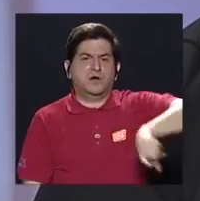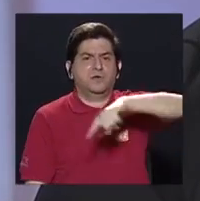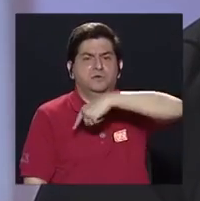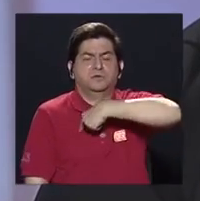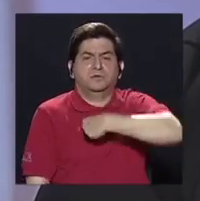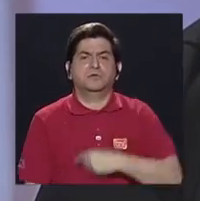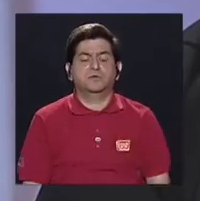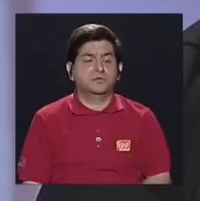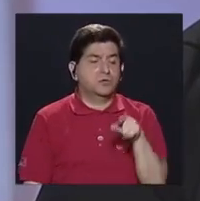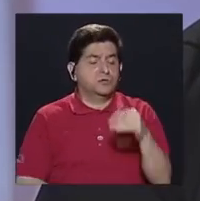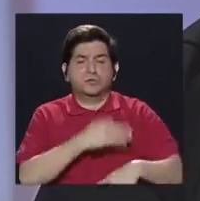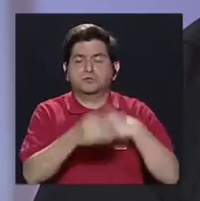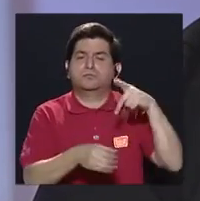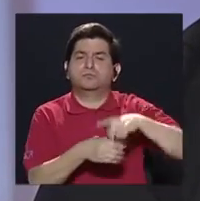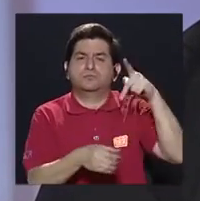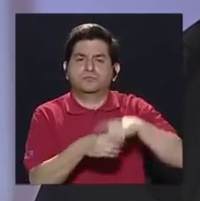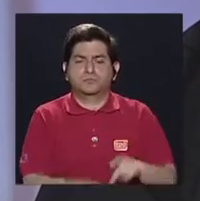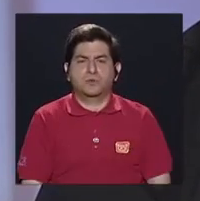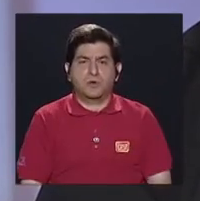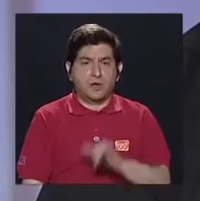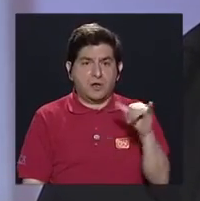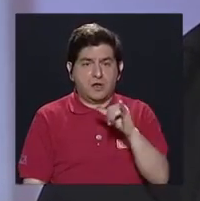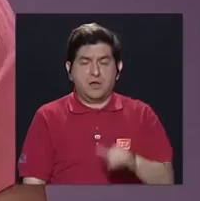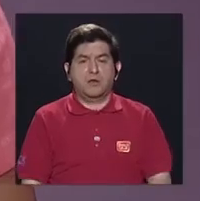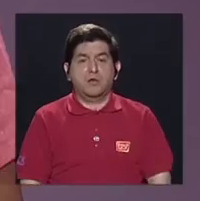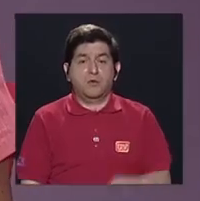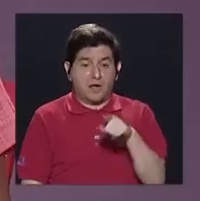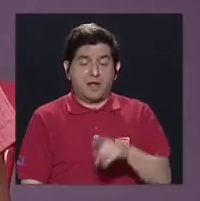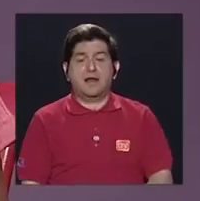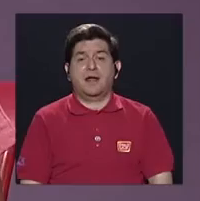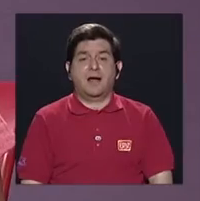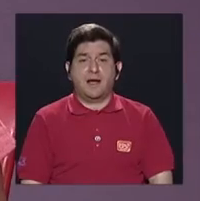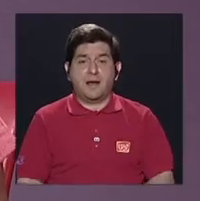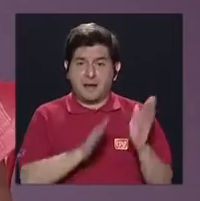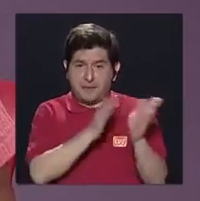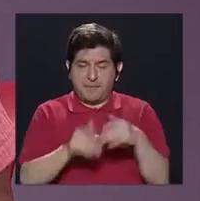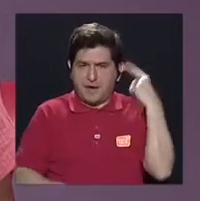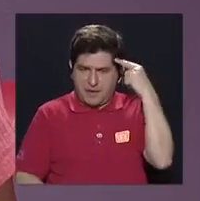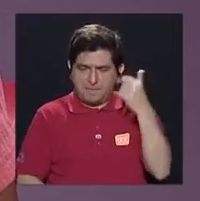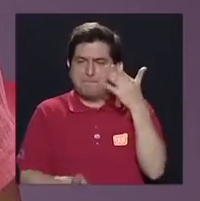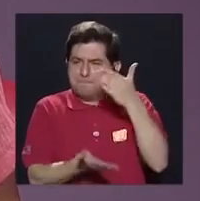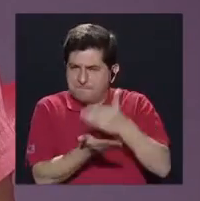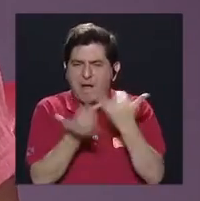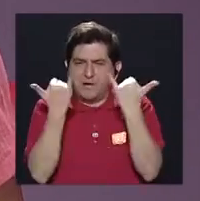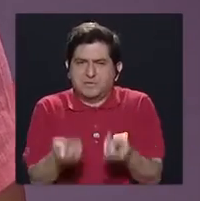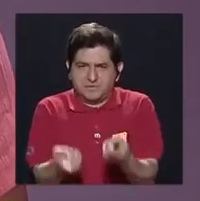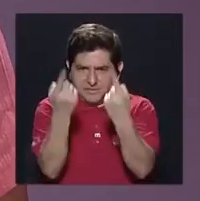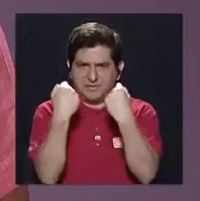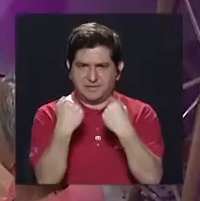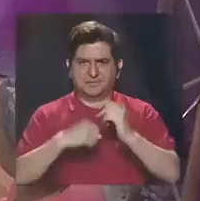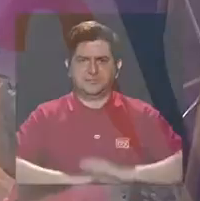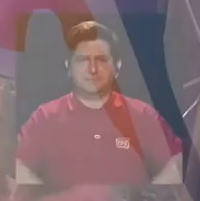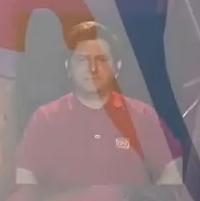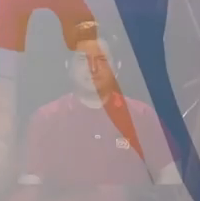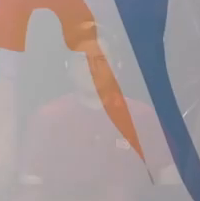en estos procesos. a dónde direcciona uno un plan de gobierno. Vamos a hacer una pausa y volvemos en un ratito.